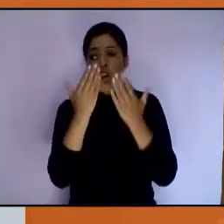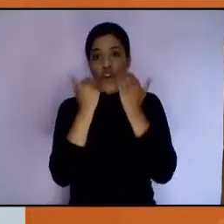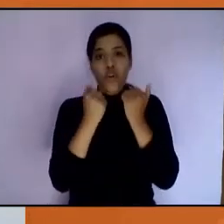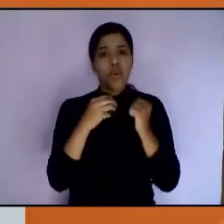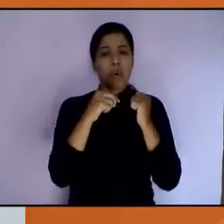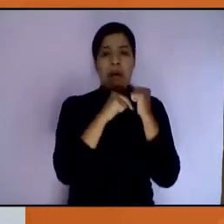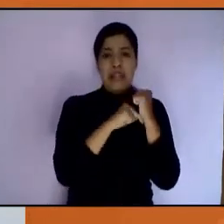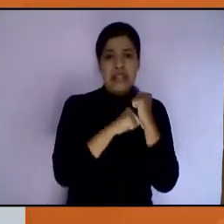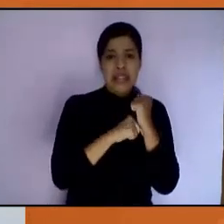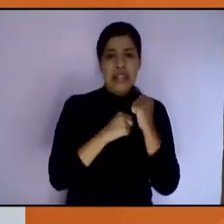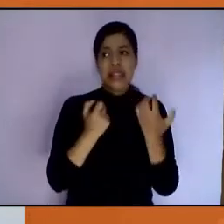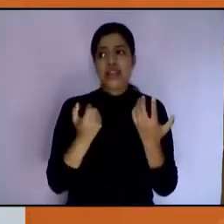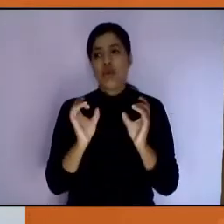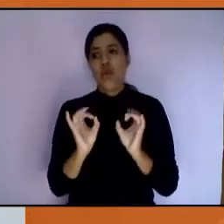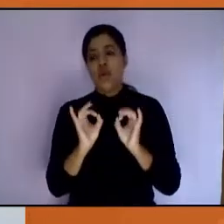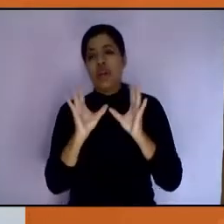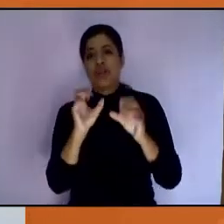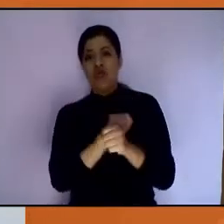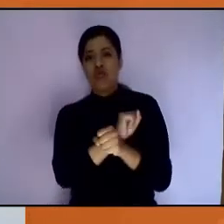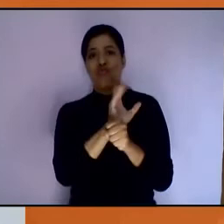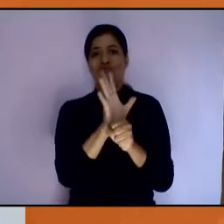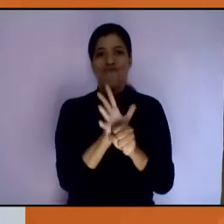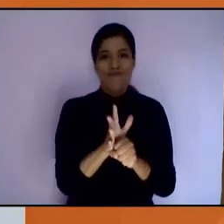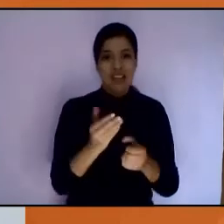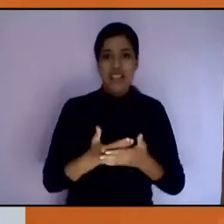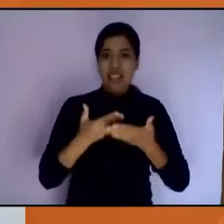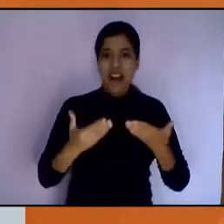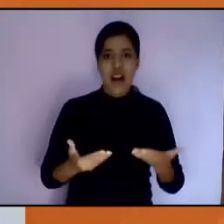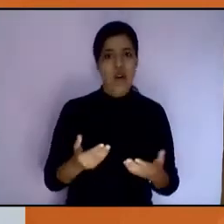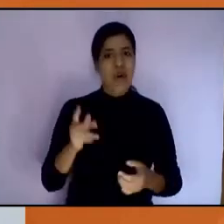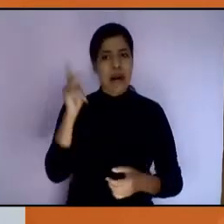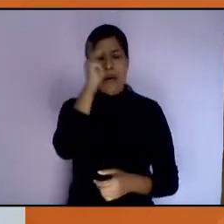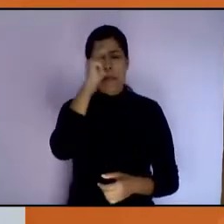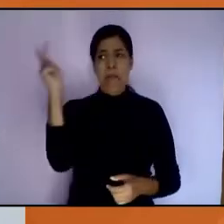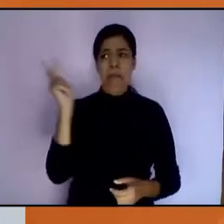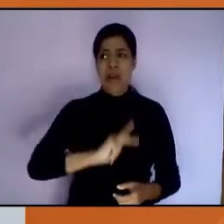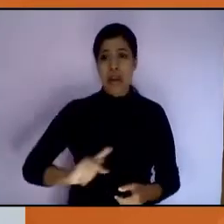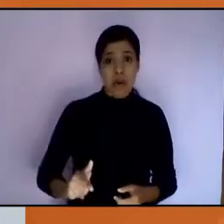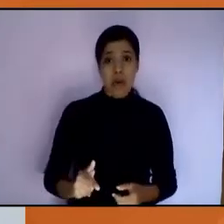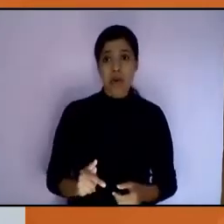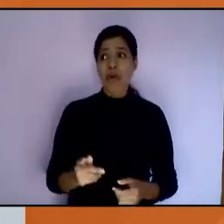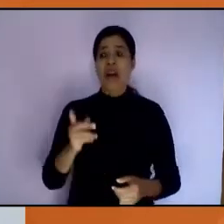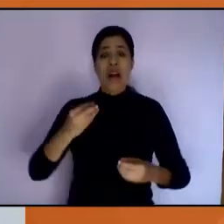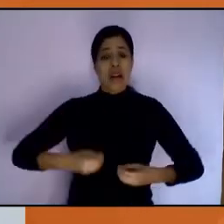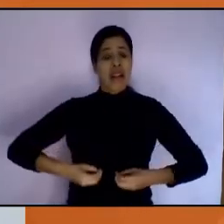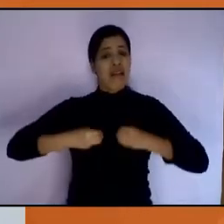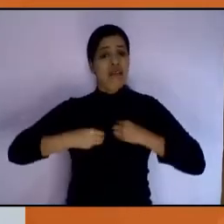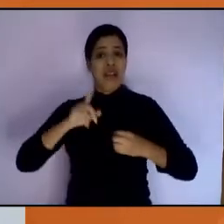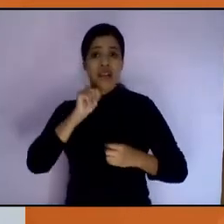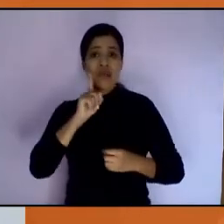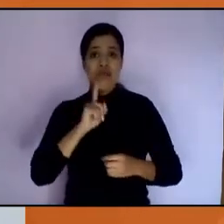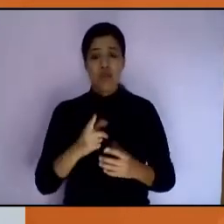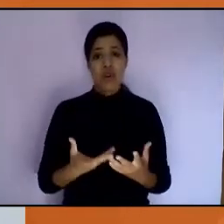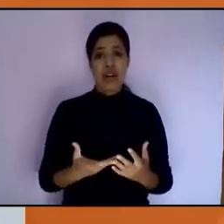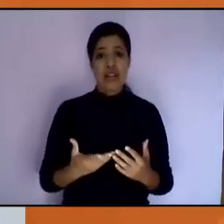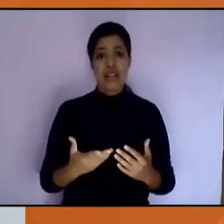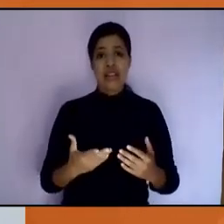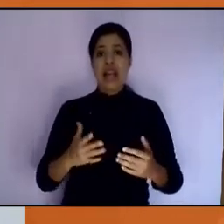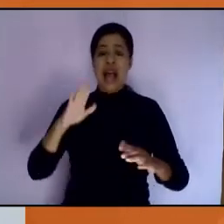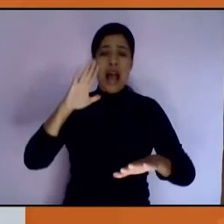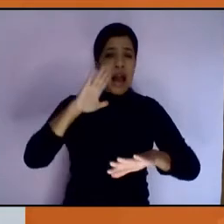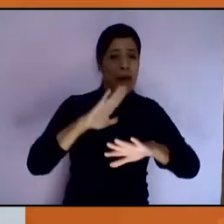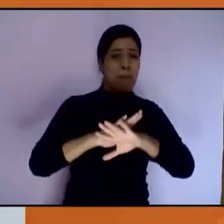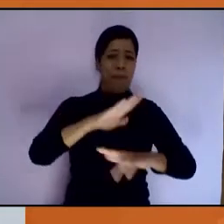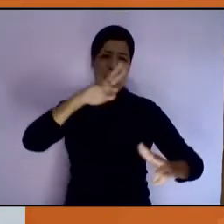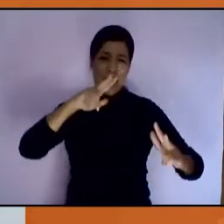emergencia sanitaria de la COVID-19 ha empeorado la vida de las mujeres en varios aspectos. El aumento de la violencia